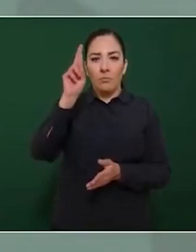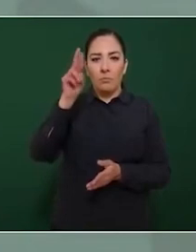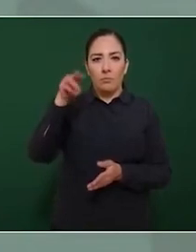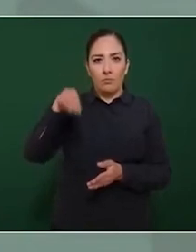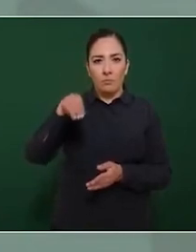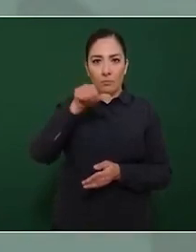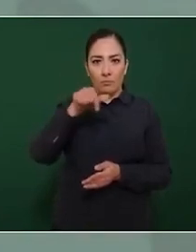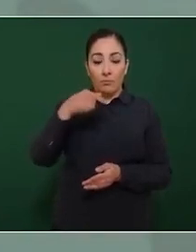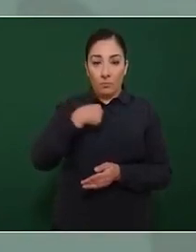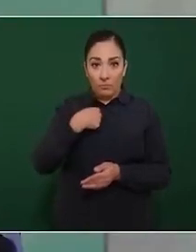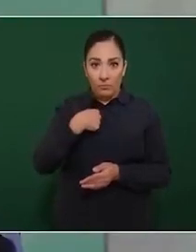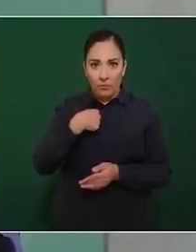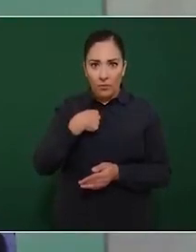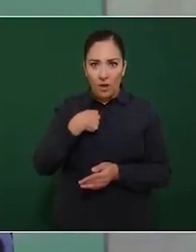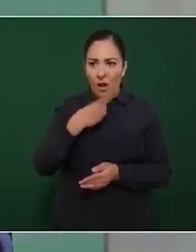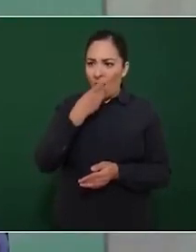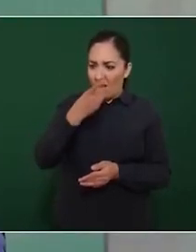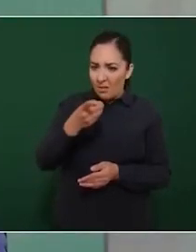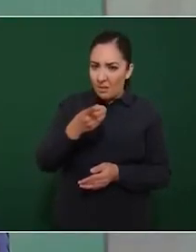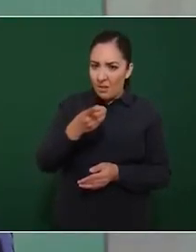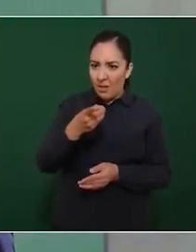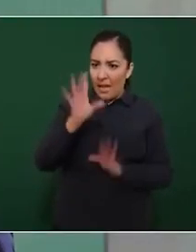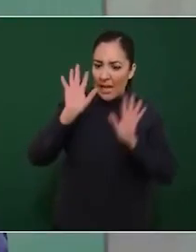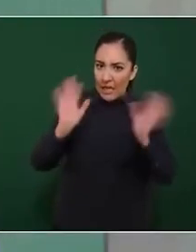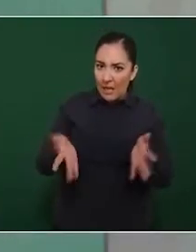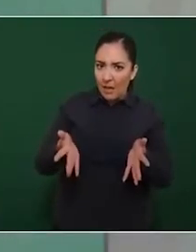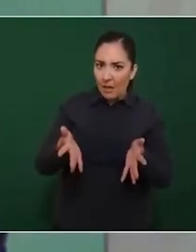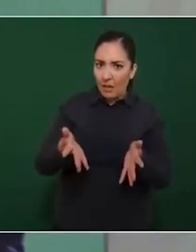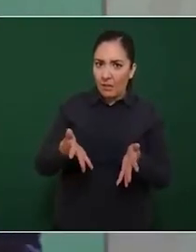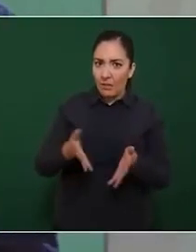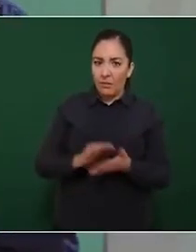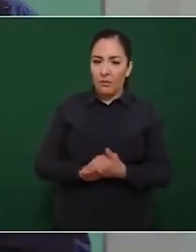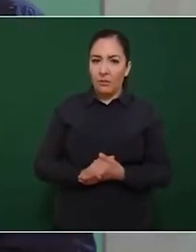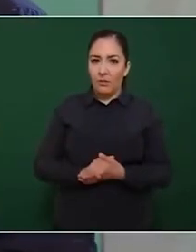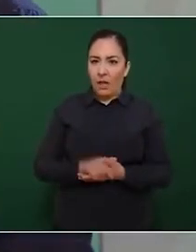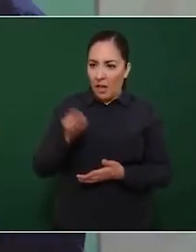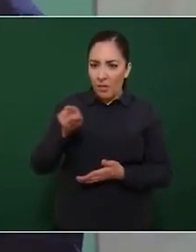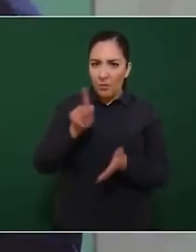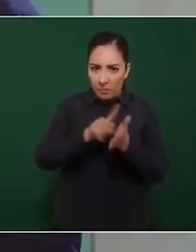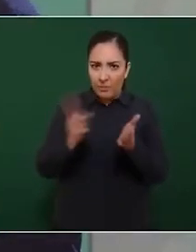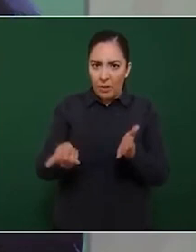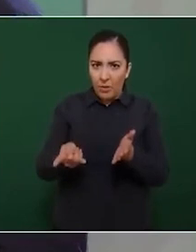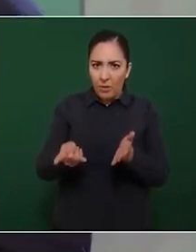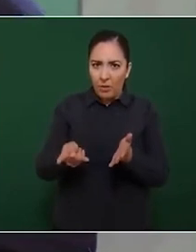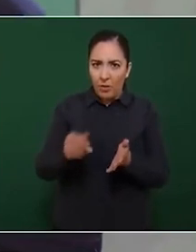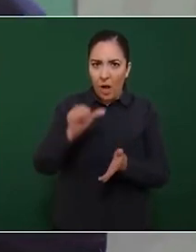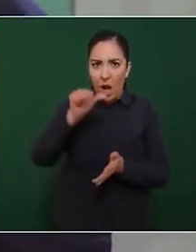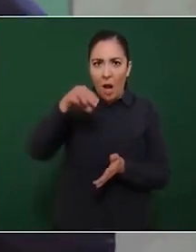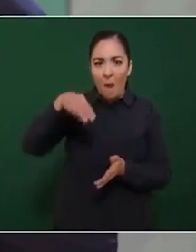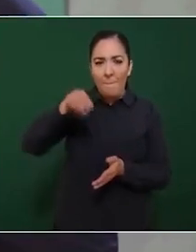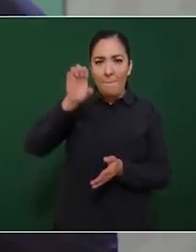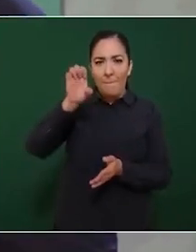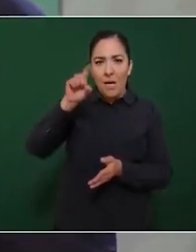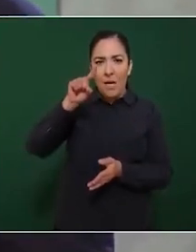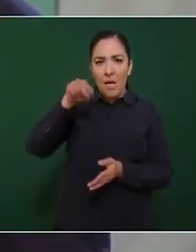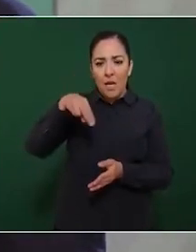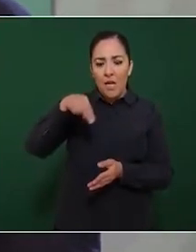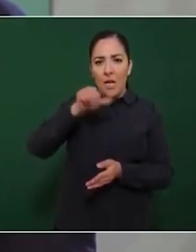a los del periódico reforma a Alejandro Junco